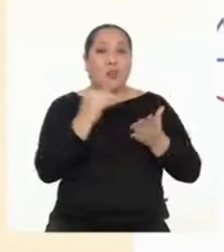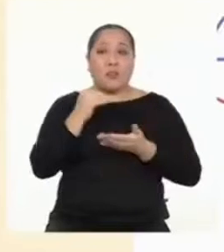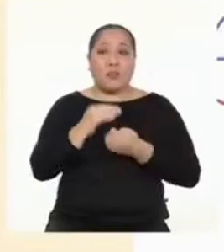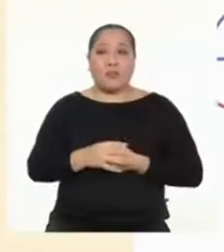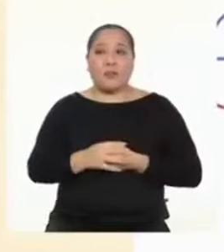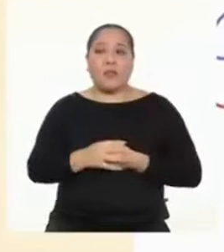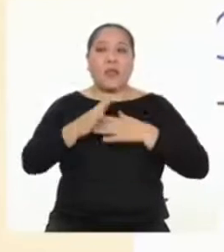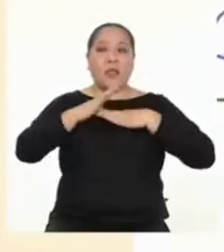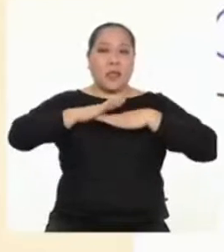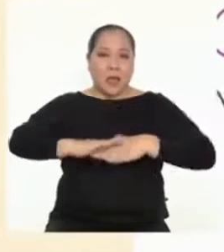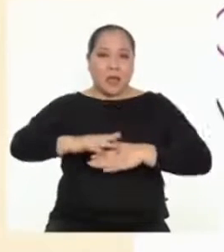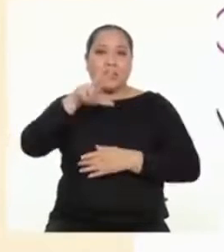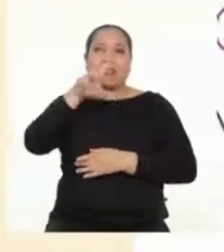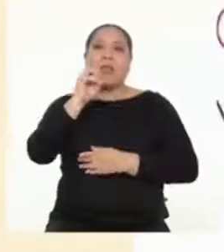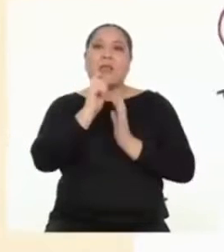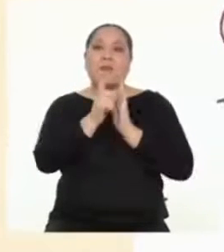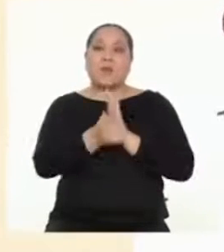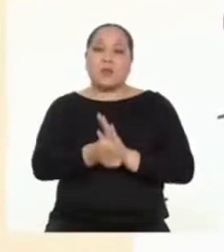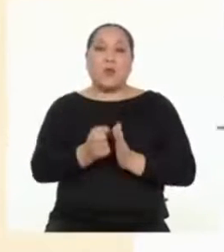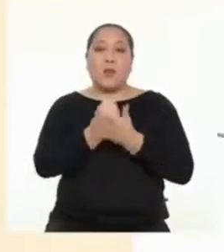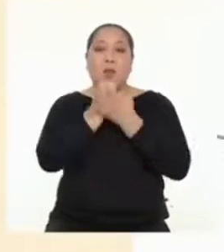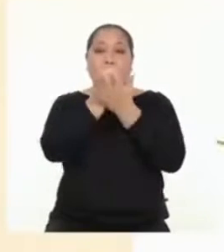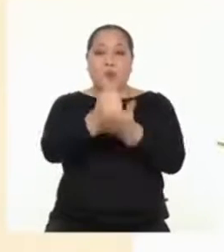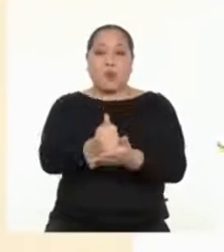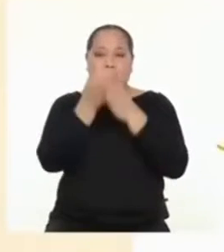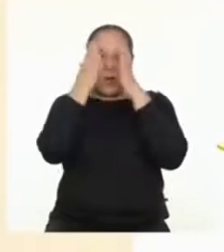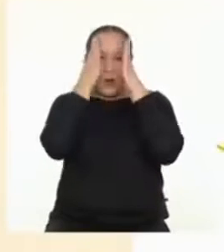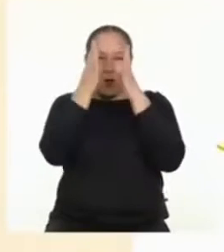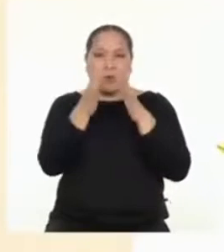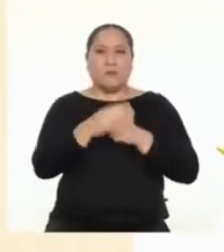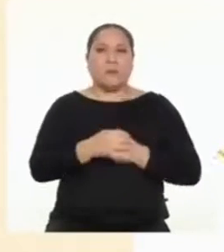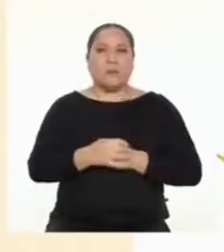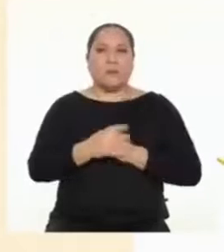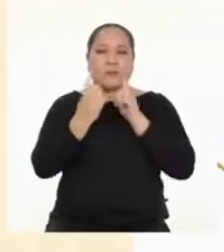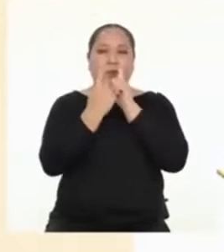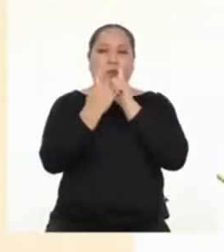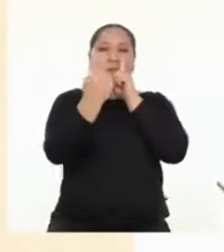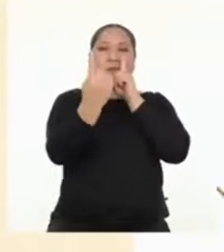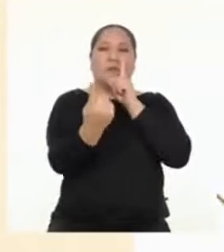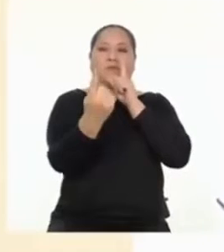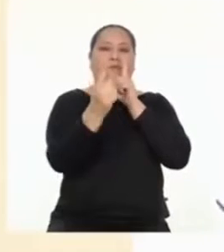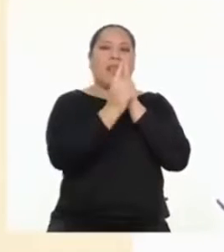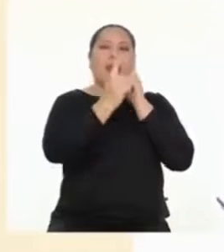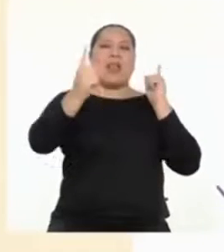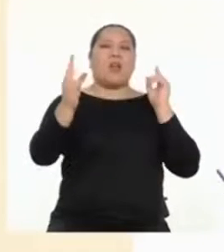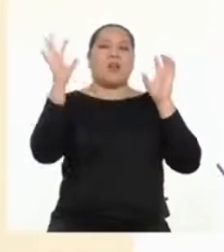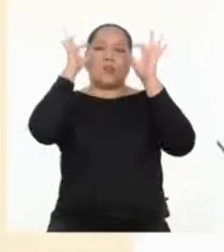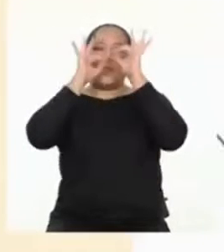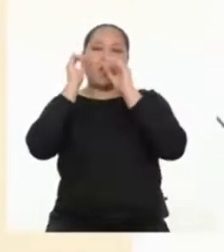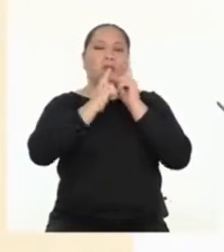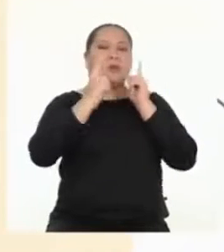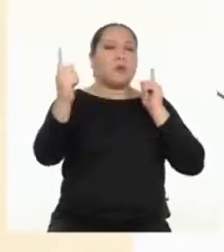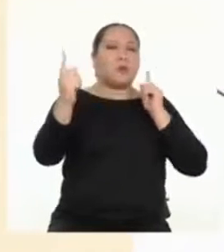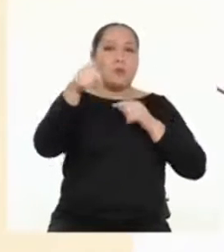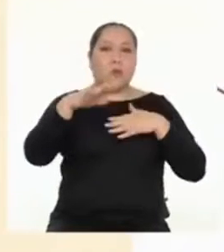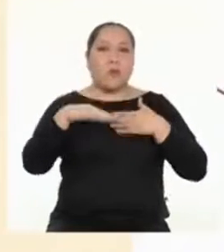Tengan descansos cada media hora para favorecer la concentración. Aléjense de las distracciones. Si